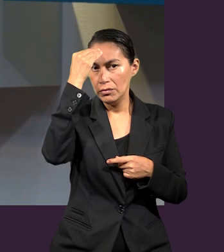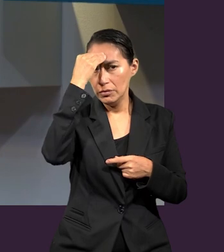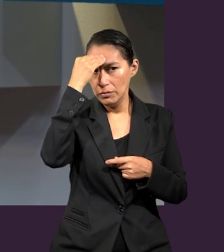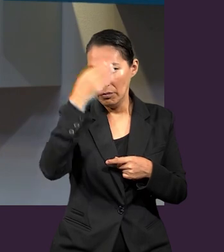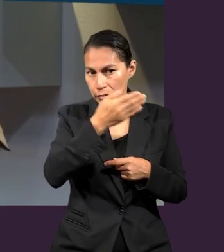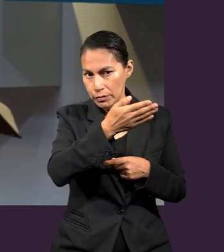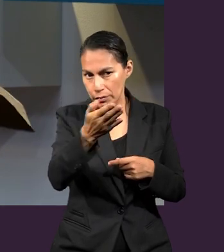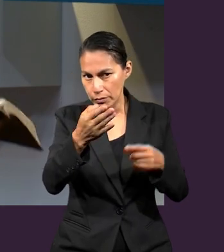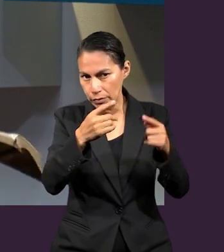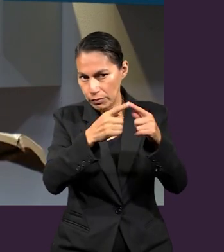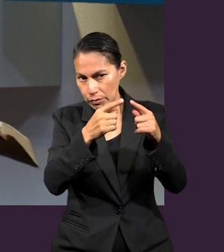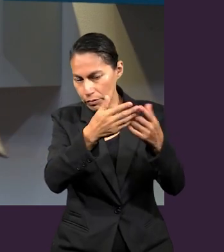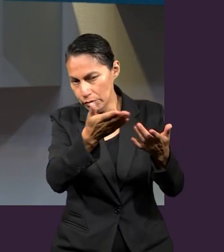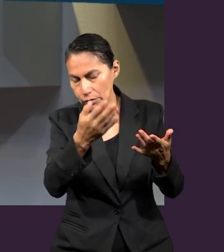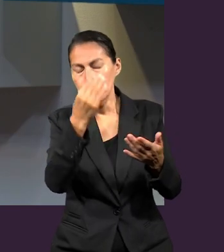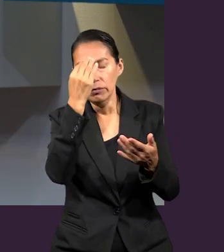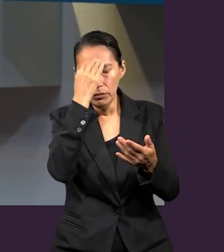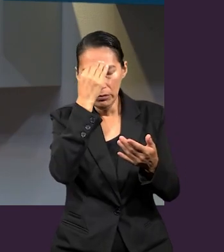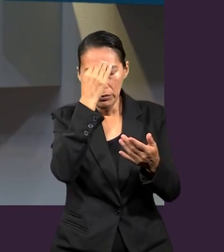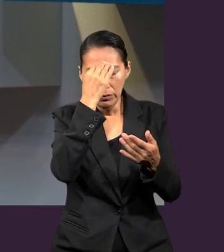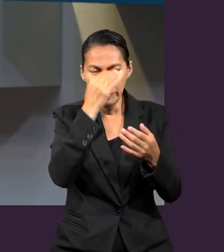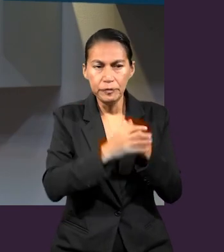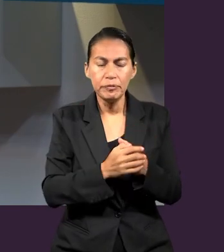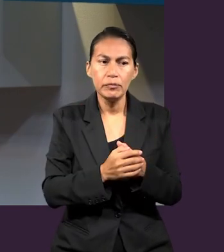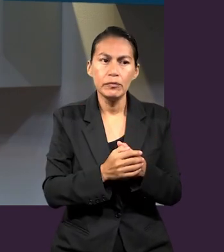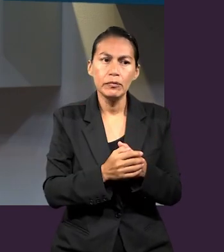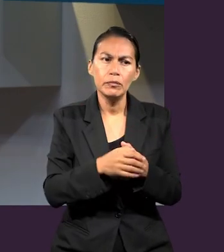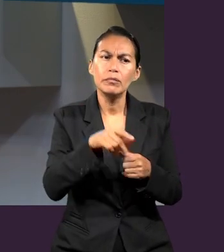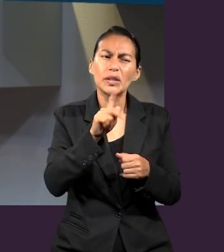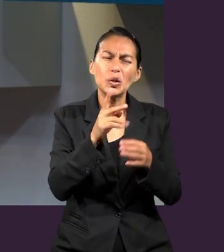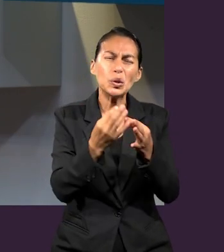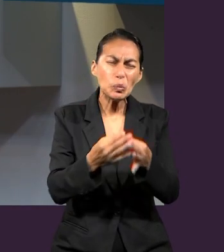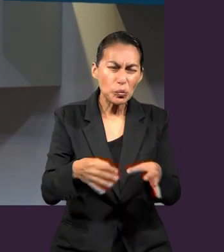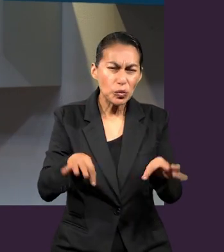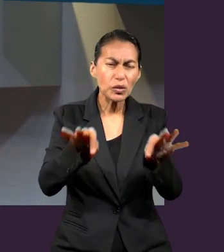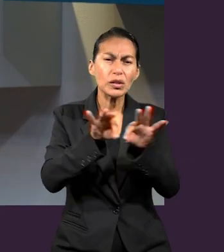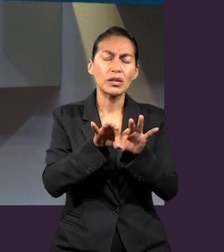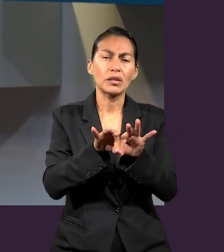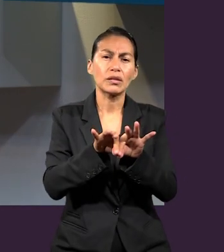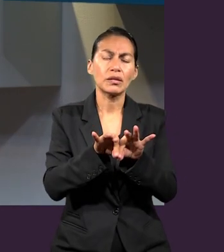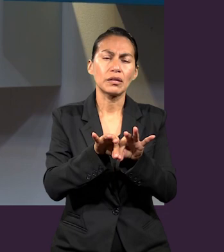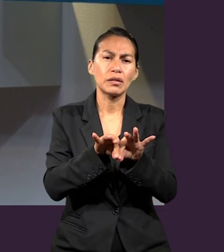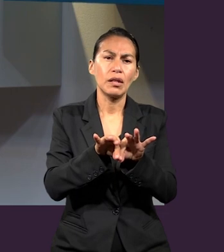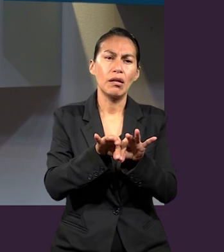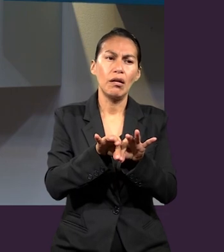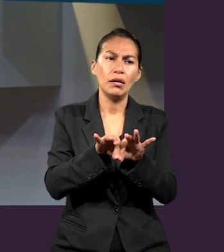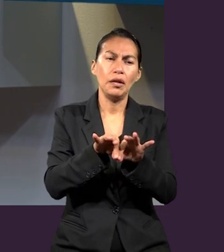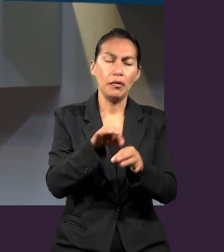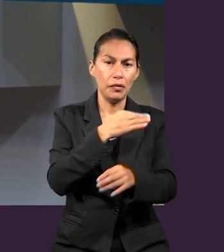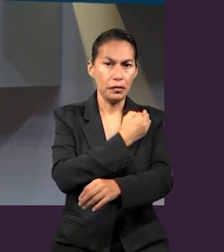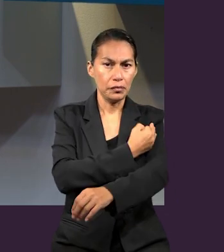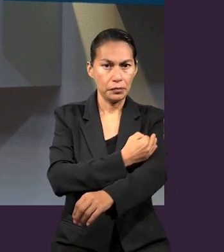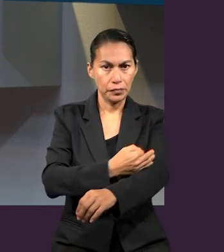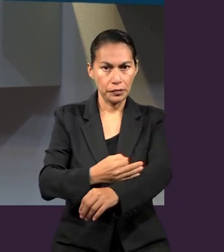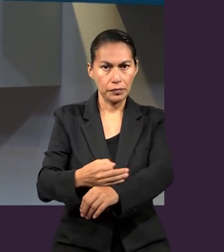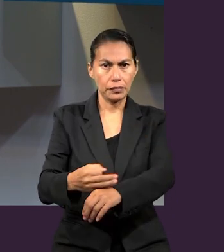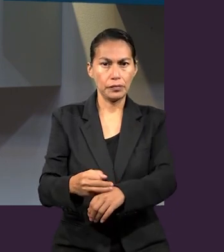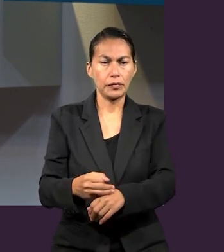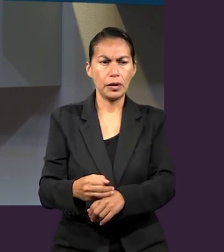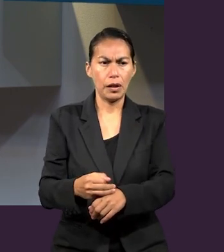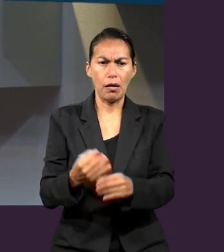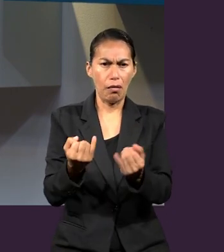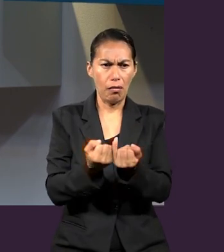población, conoce a su iglesia, por así decirlo. Pero estábamos hablando de la importancia de la